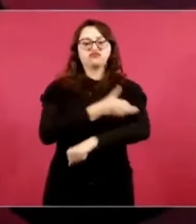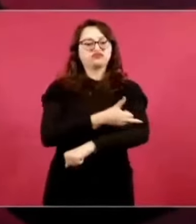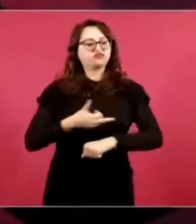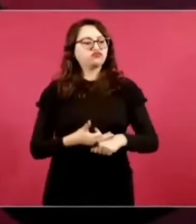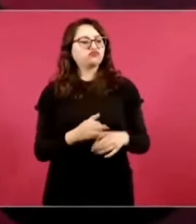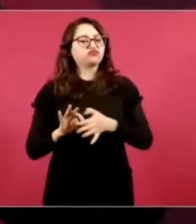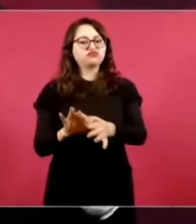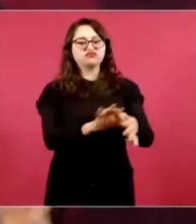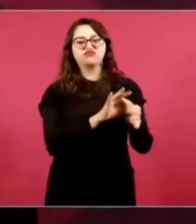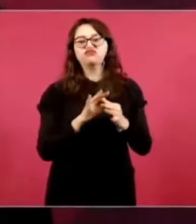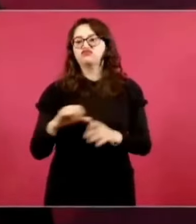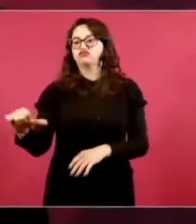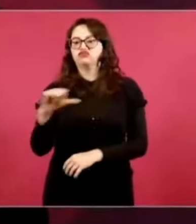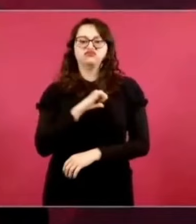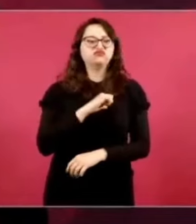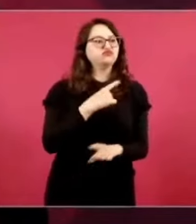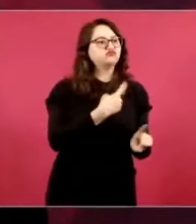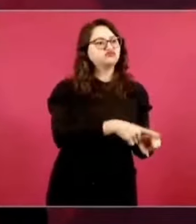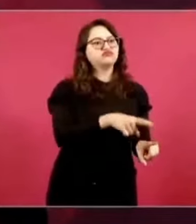individualismo.